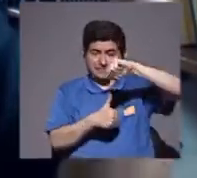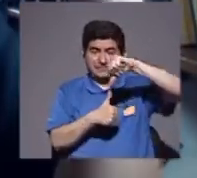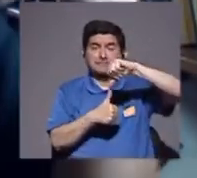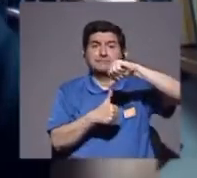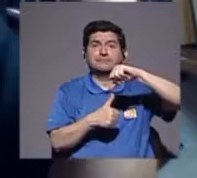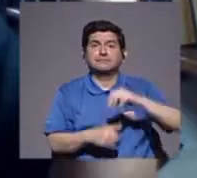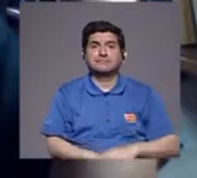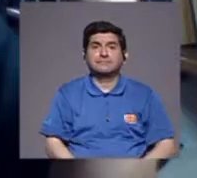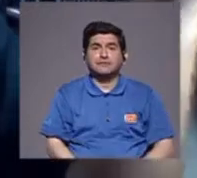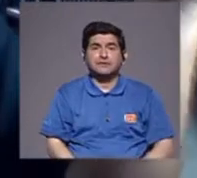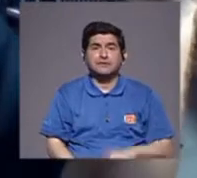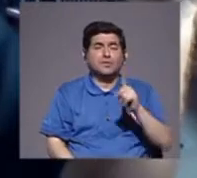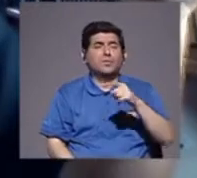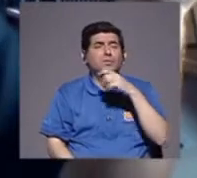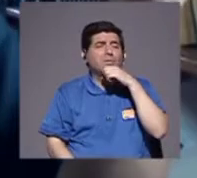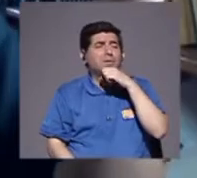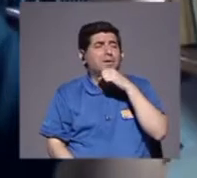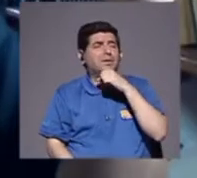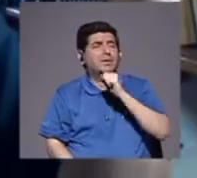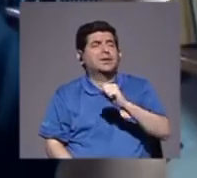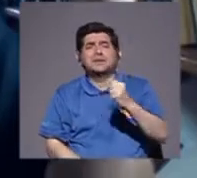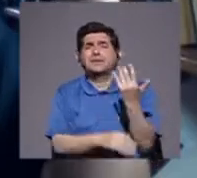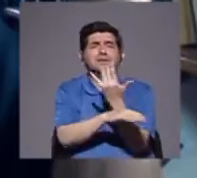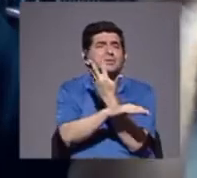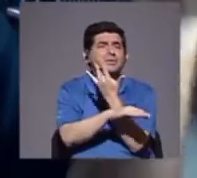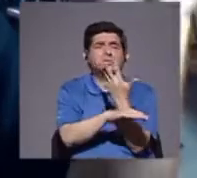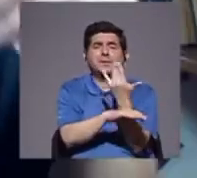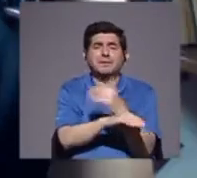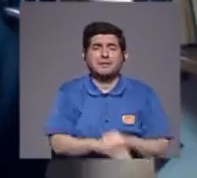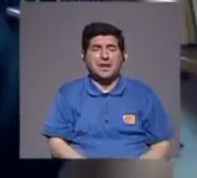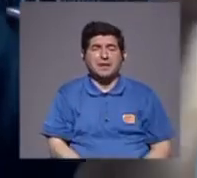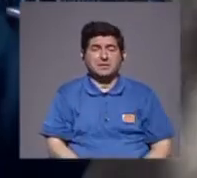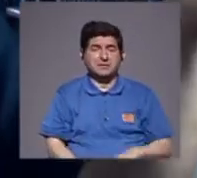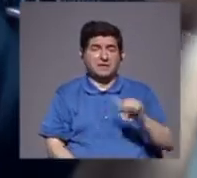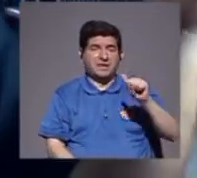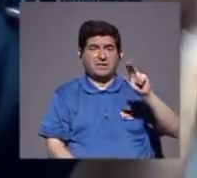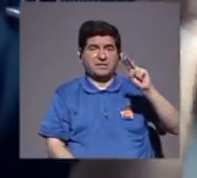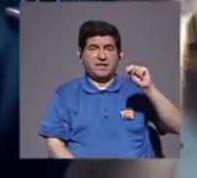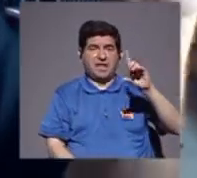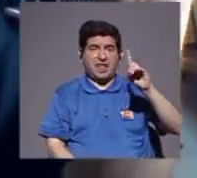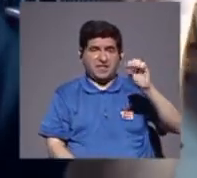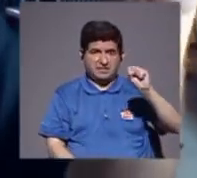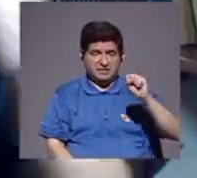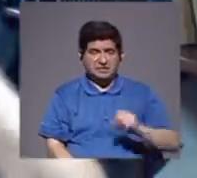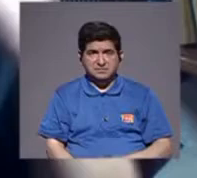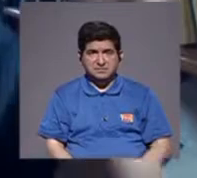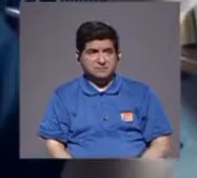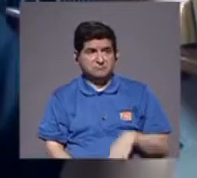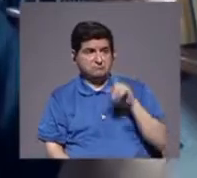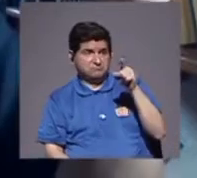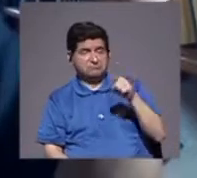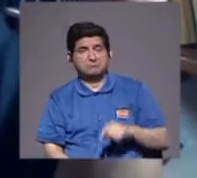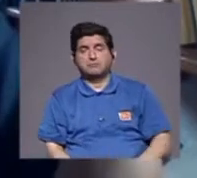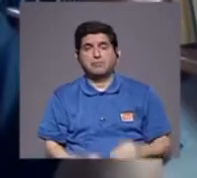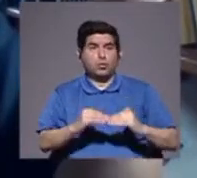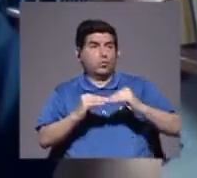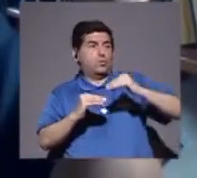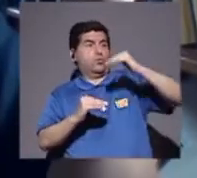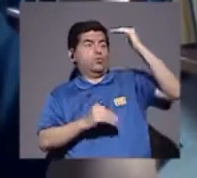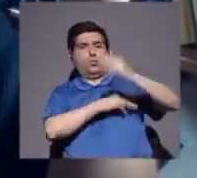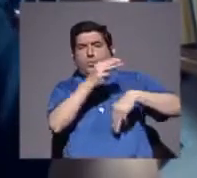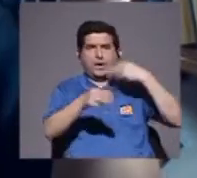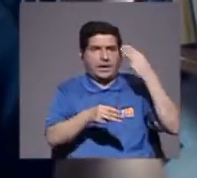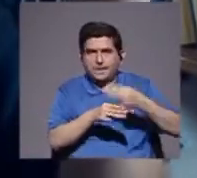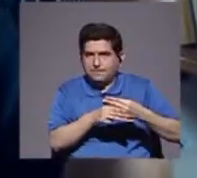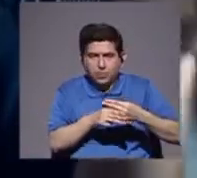una, antigüísima, planta, que era, andina, a las alturas andinas, son, como promedio, las más altas del mundo,